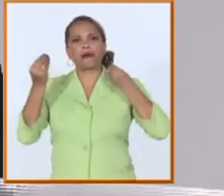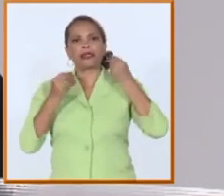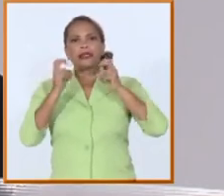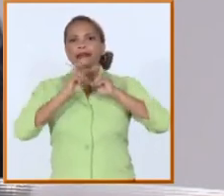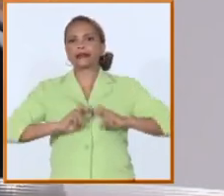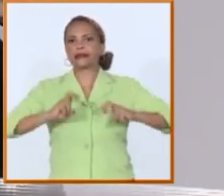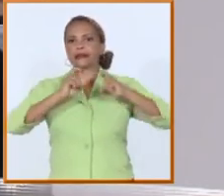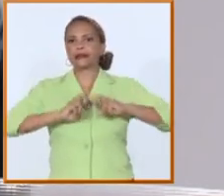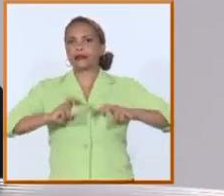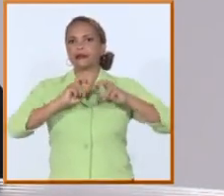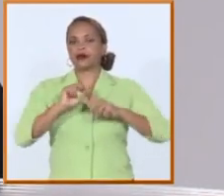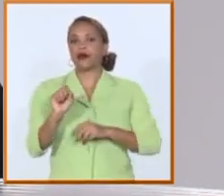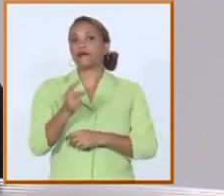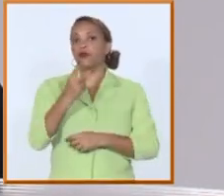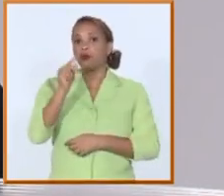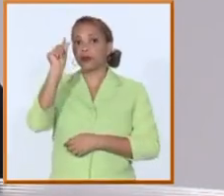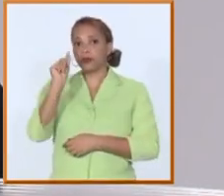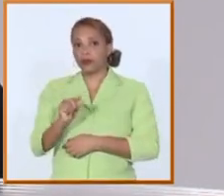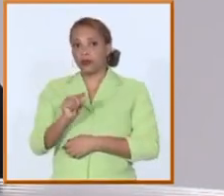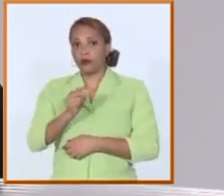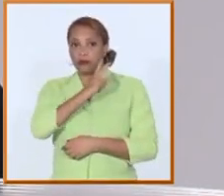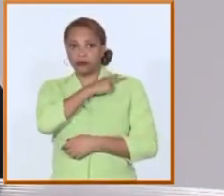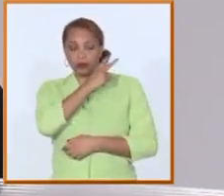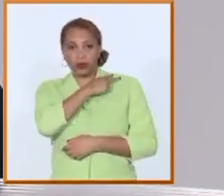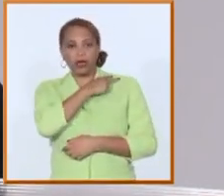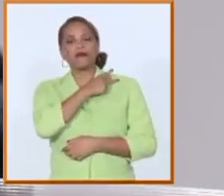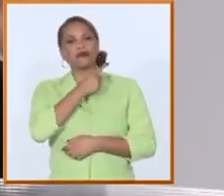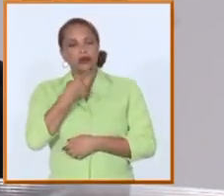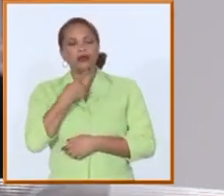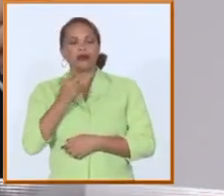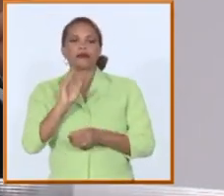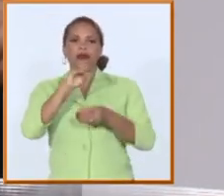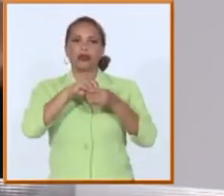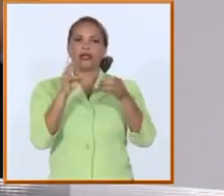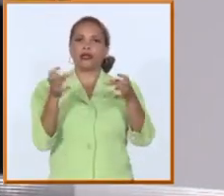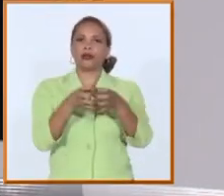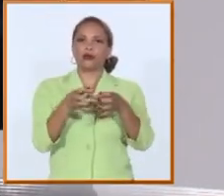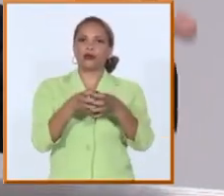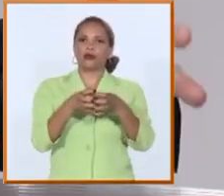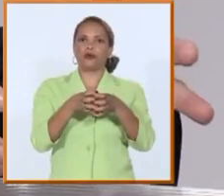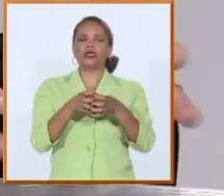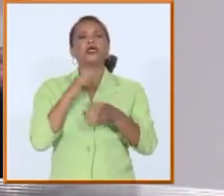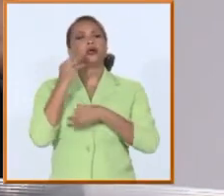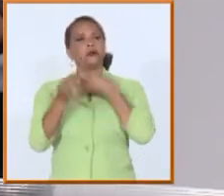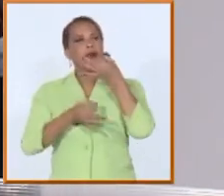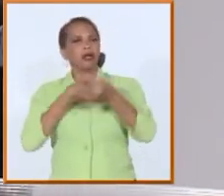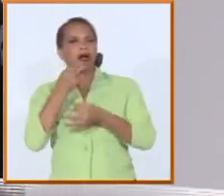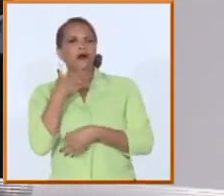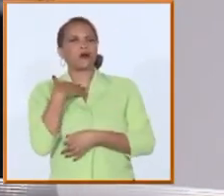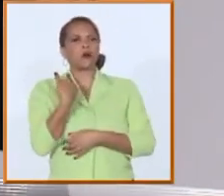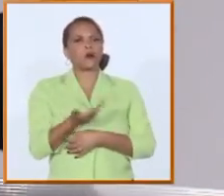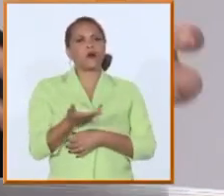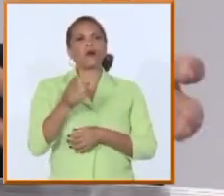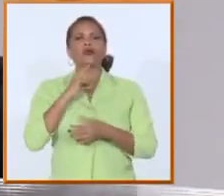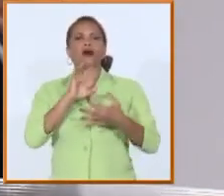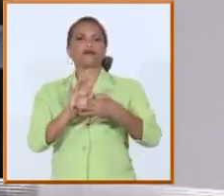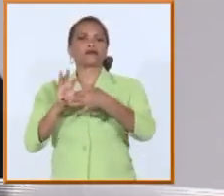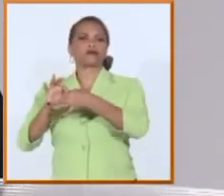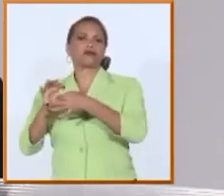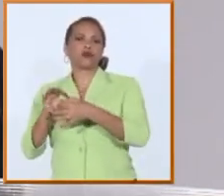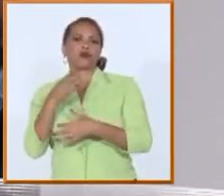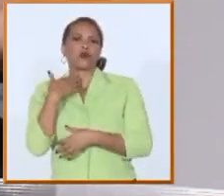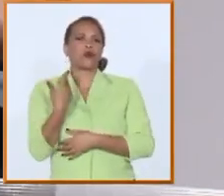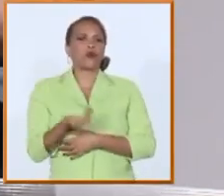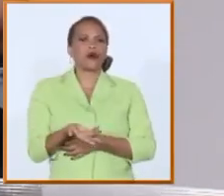dos dirigentes de esa prestigiosa entidad en nuestro consejo de dirección y nos explicaron cómo marchaban las continuaciones cuáles eran sus